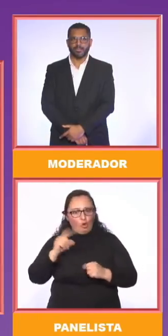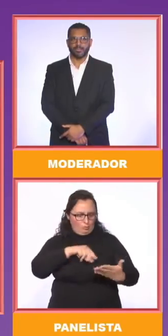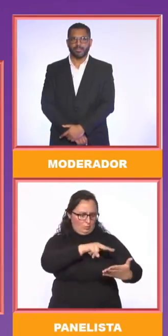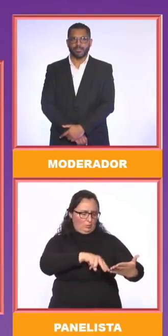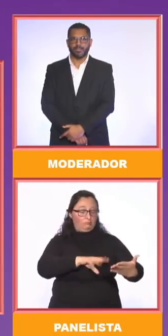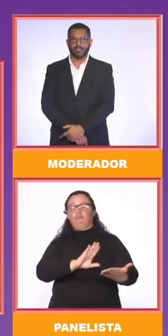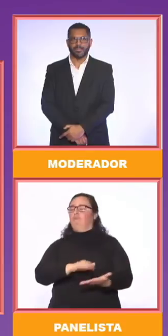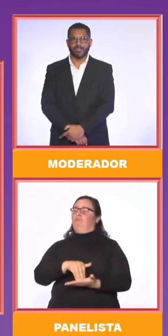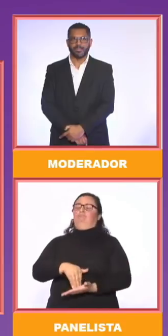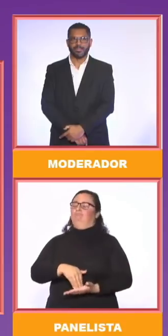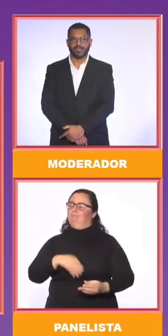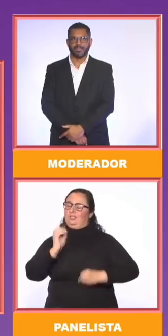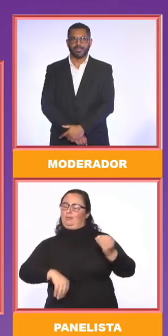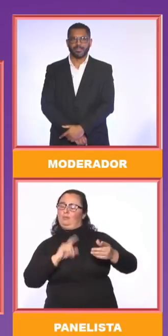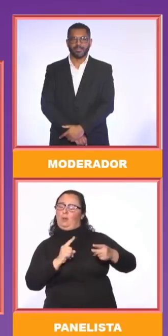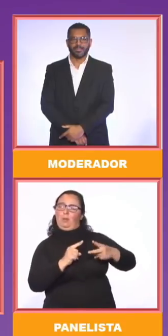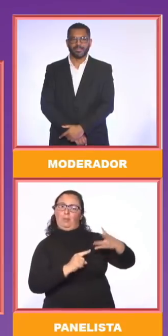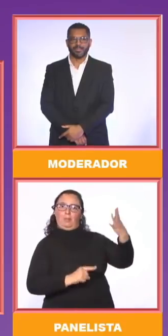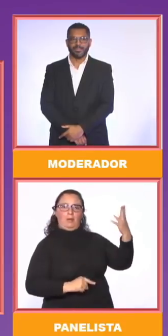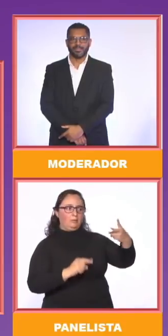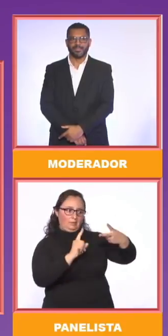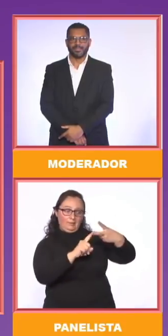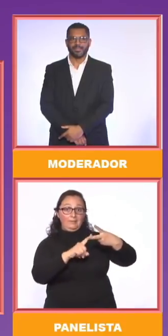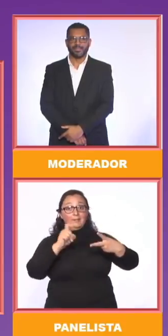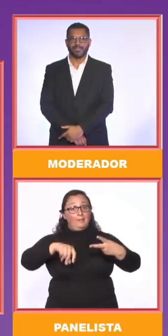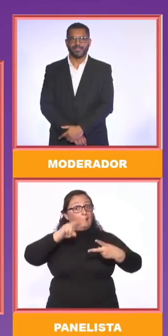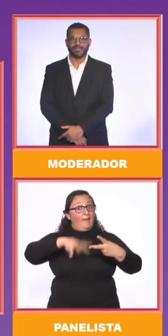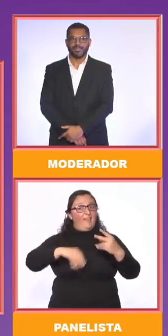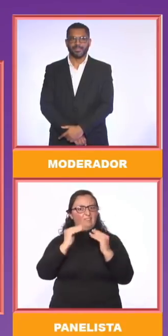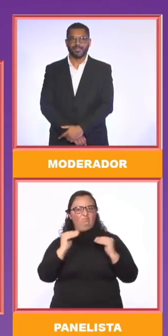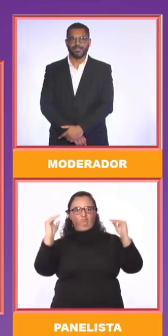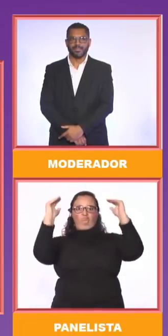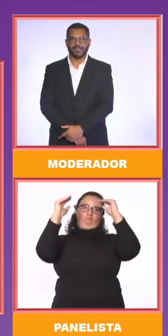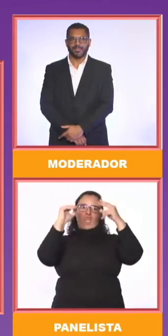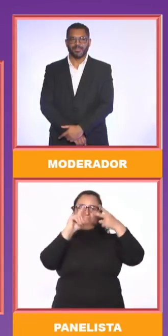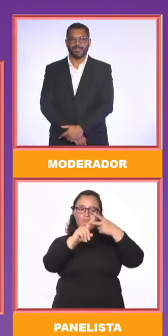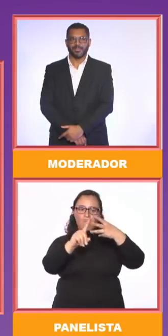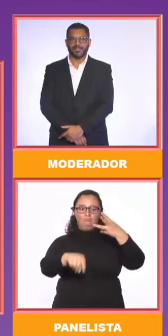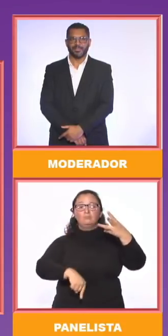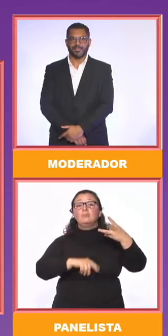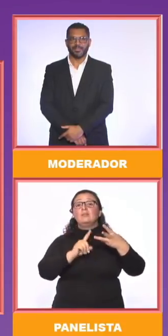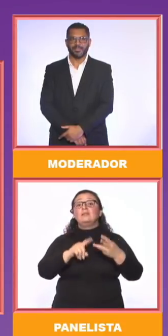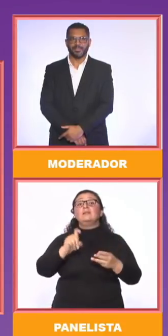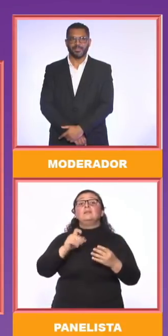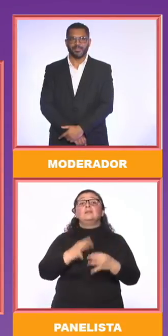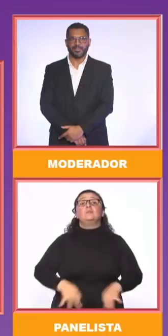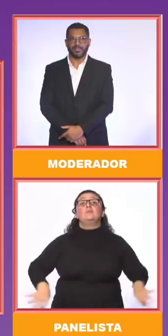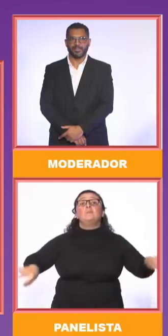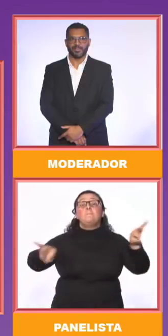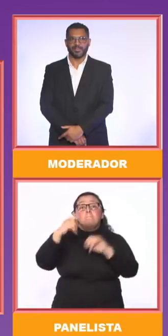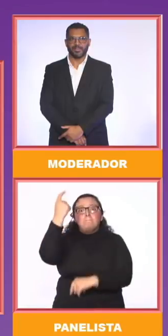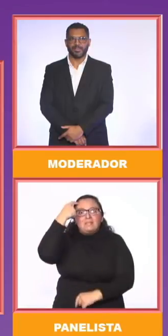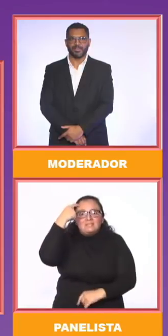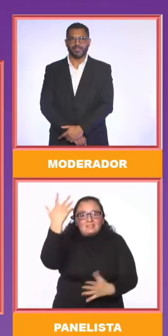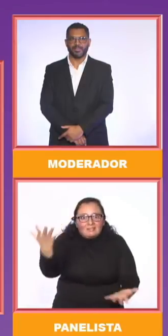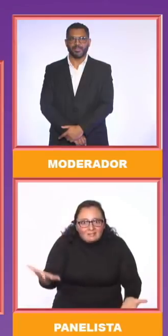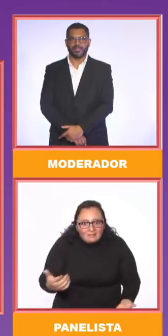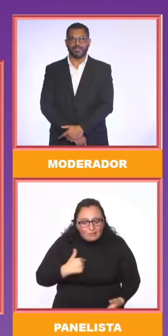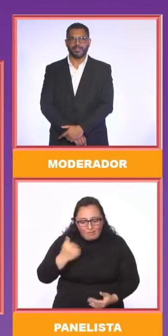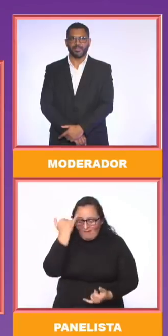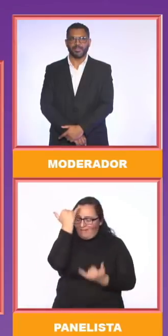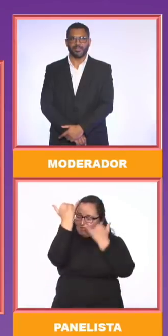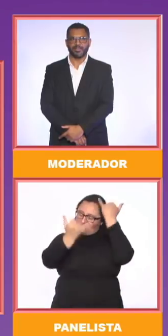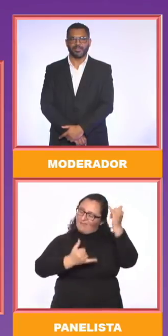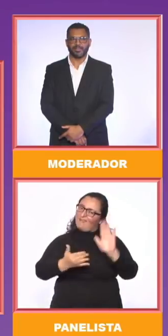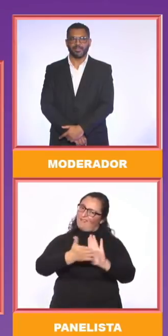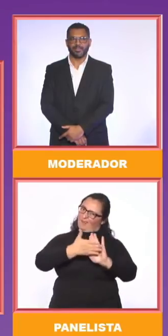en un nivel más alto. Y necesitamos pensar. Necesitamos tener ideas, argumentar, deducir, interpretar.